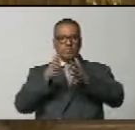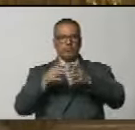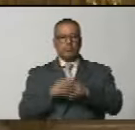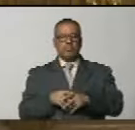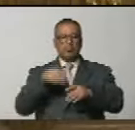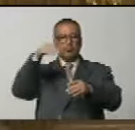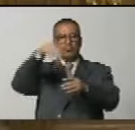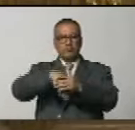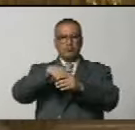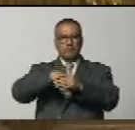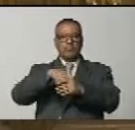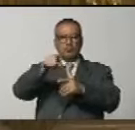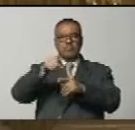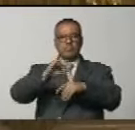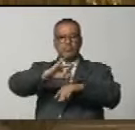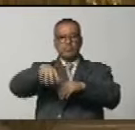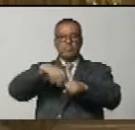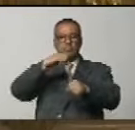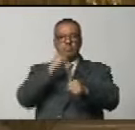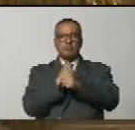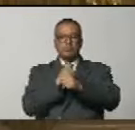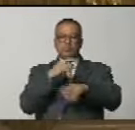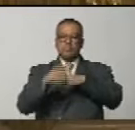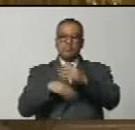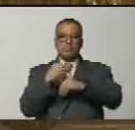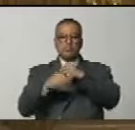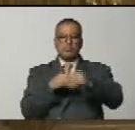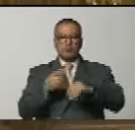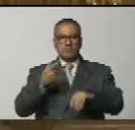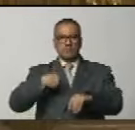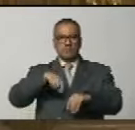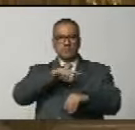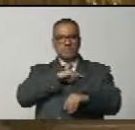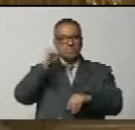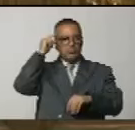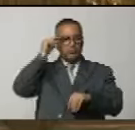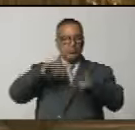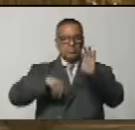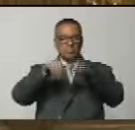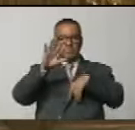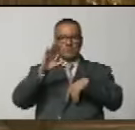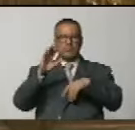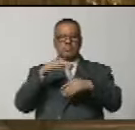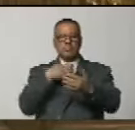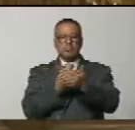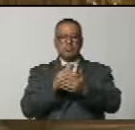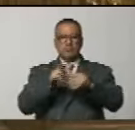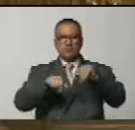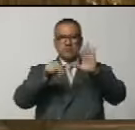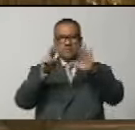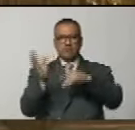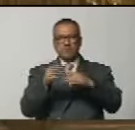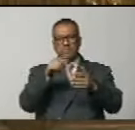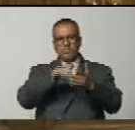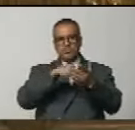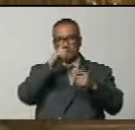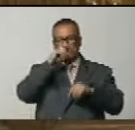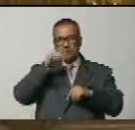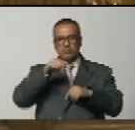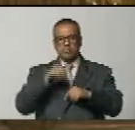electoral en la jornada realizada durante los días 15 al 17 de marzo del presente año.